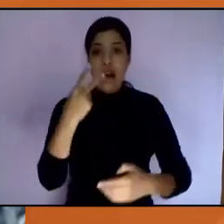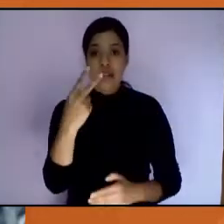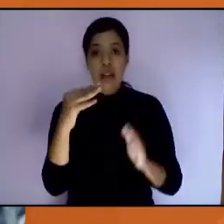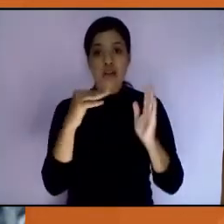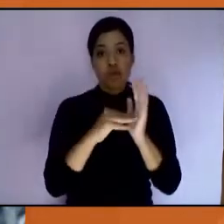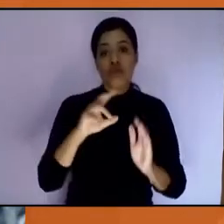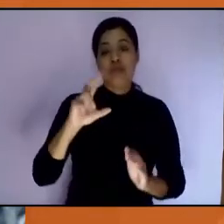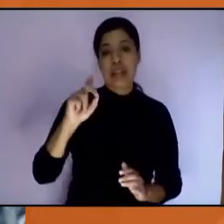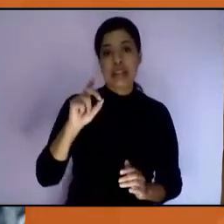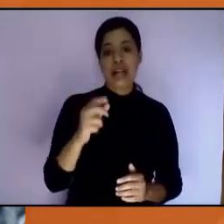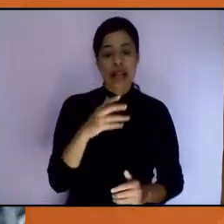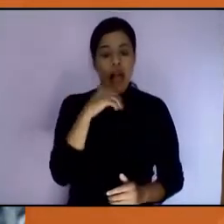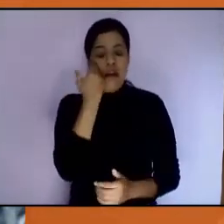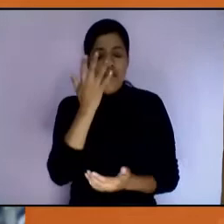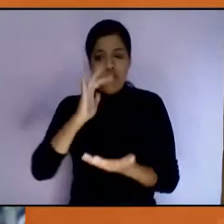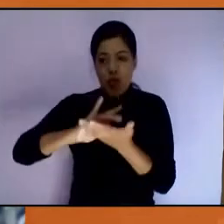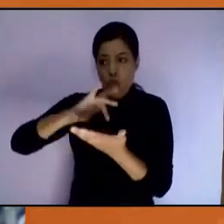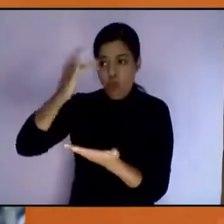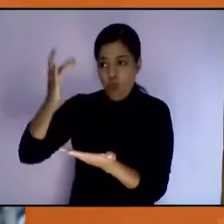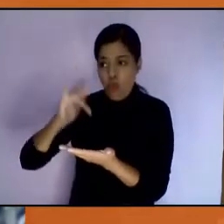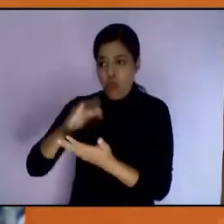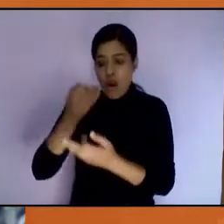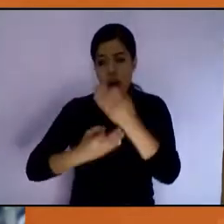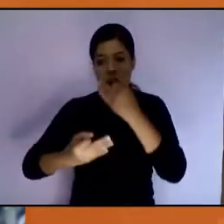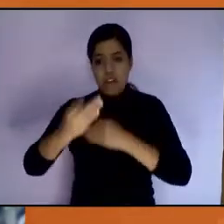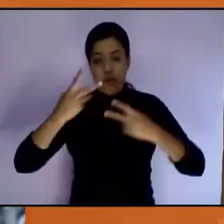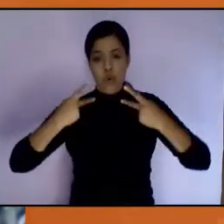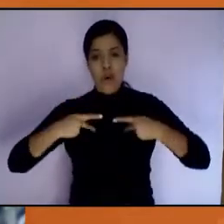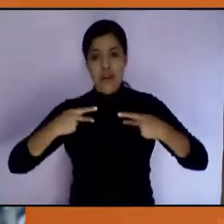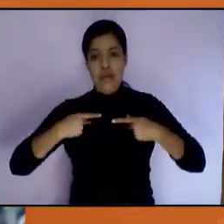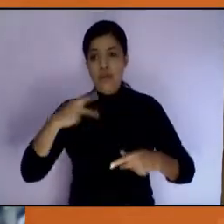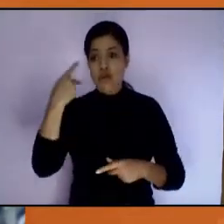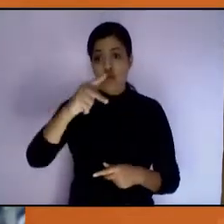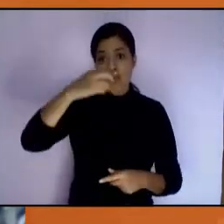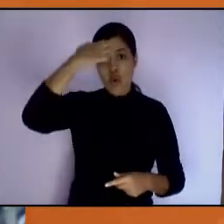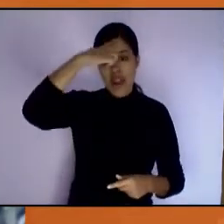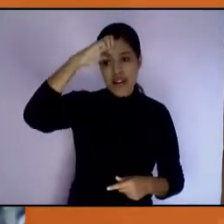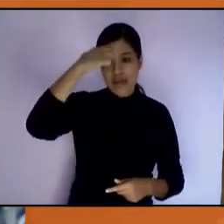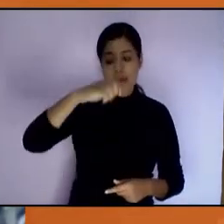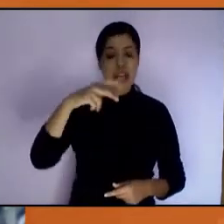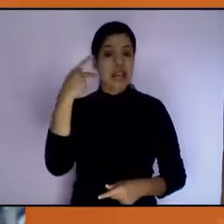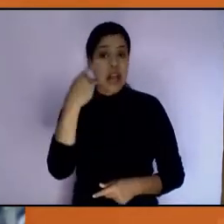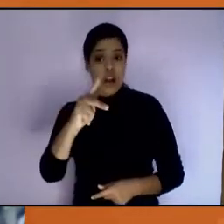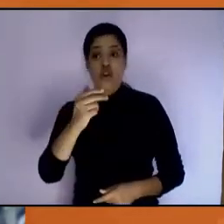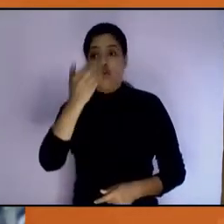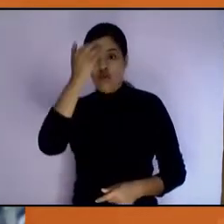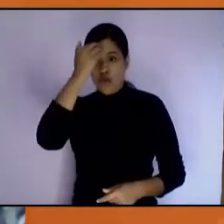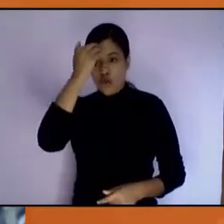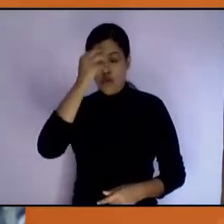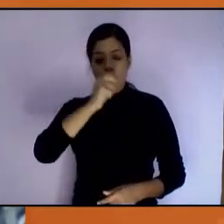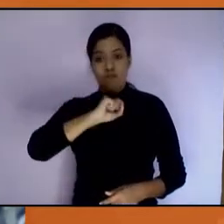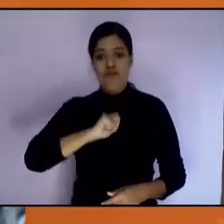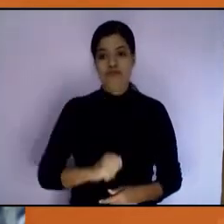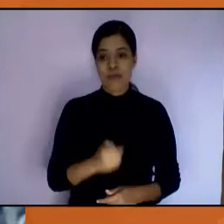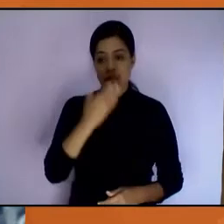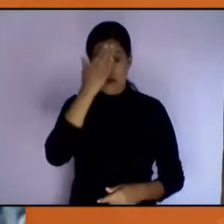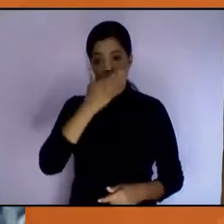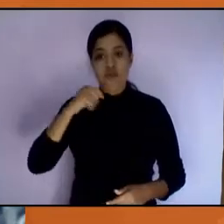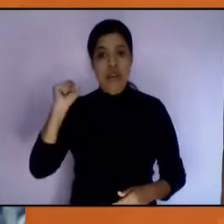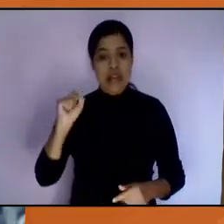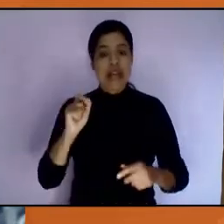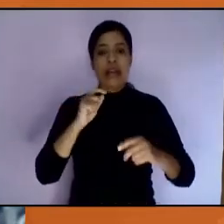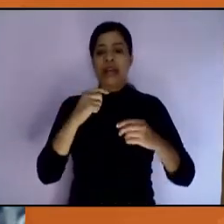agradecer a todas las personas que están con nosotros hoy compartiendo su experiencia, compartiendo su conocimiento y empezando esta discusión pública.